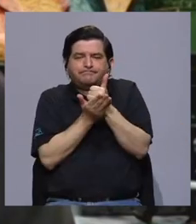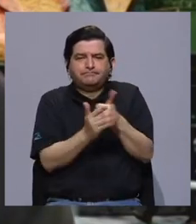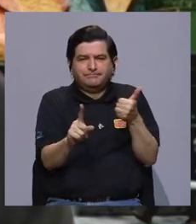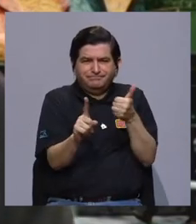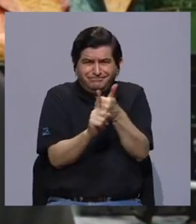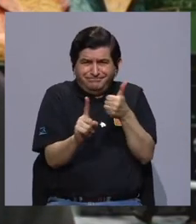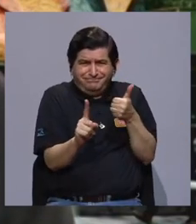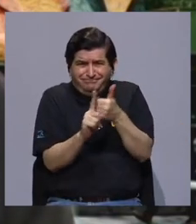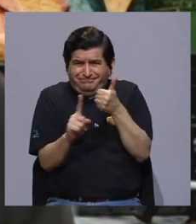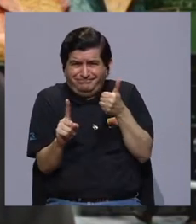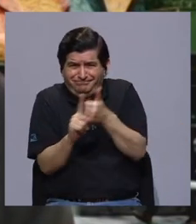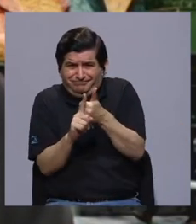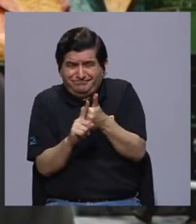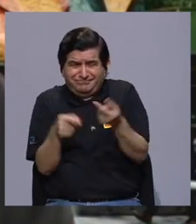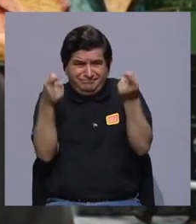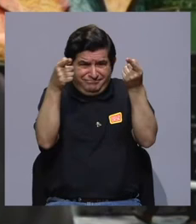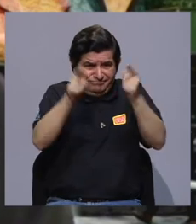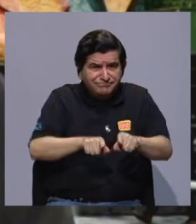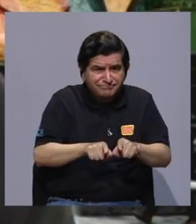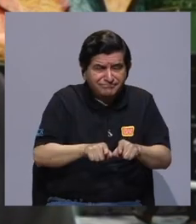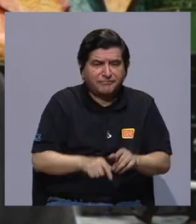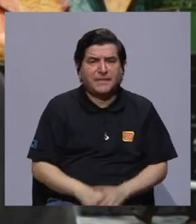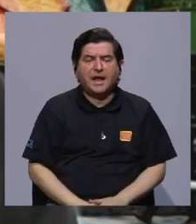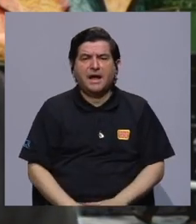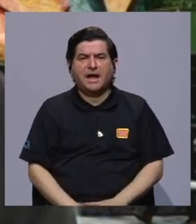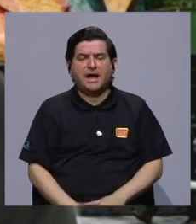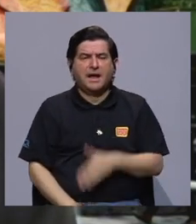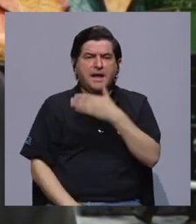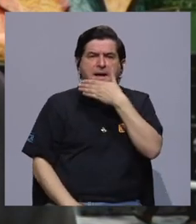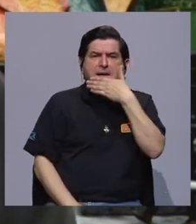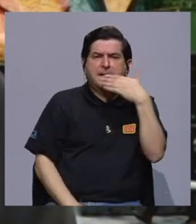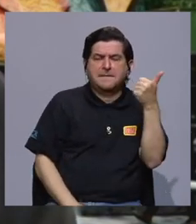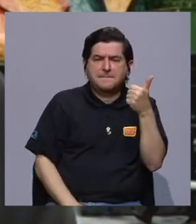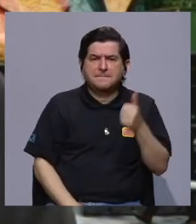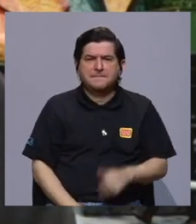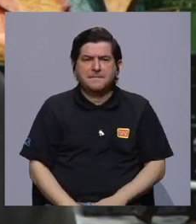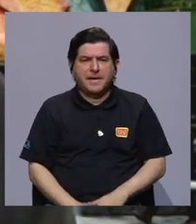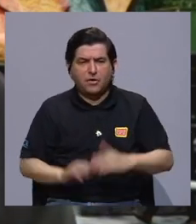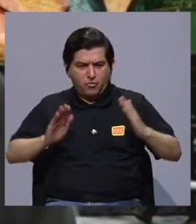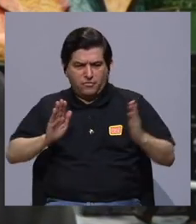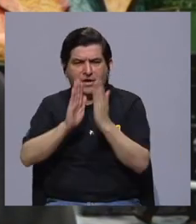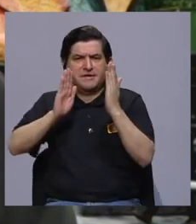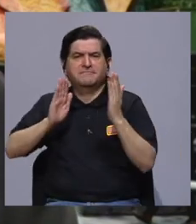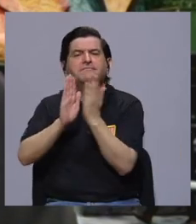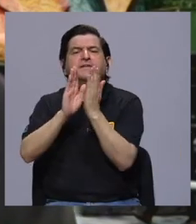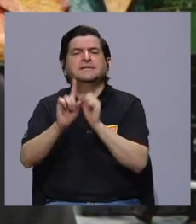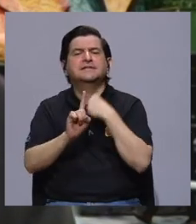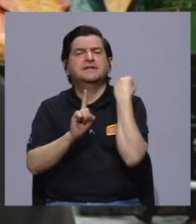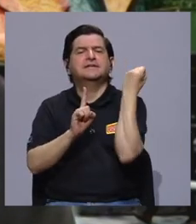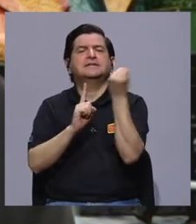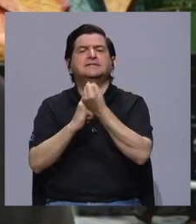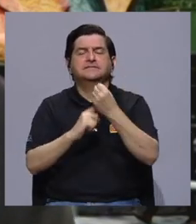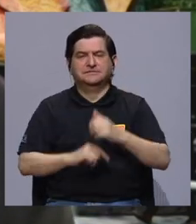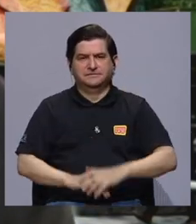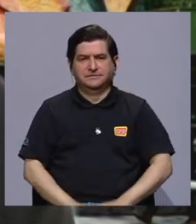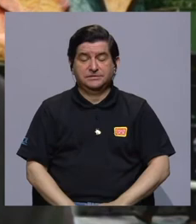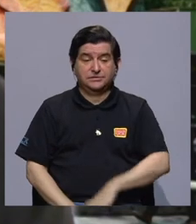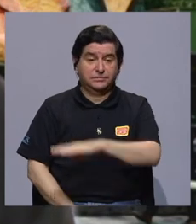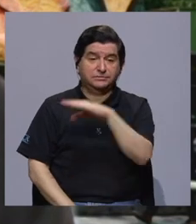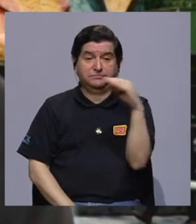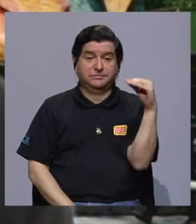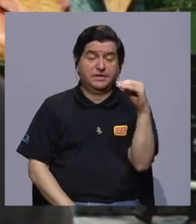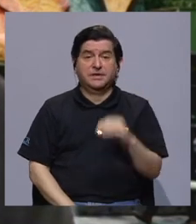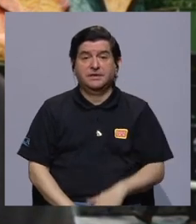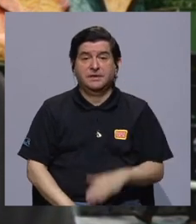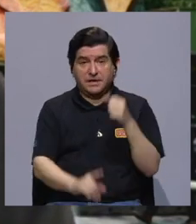nos va a ayudar a que los impactos, pues, estén mejor afrontados, mejor calibrados,